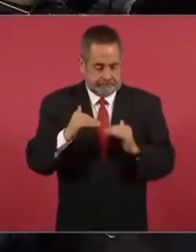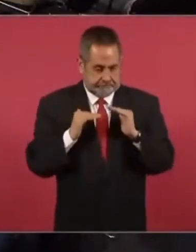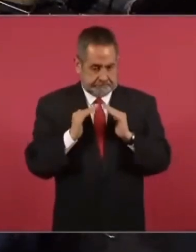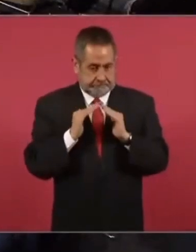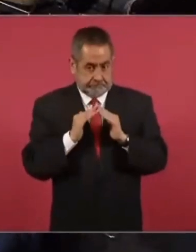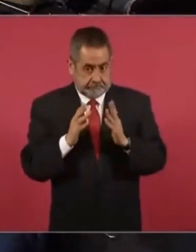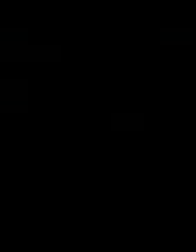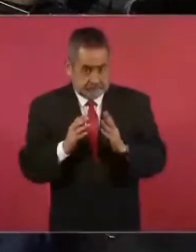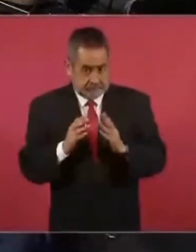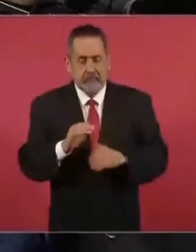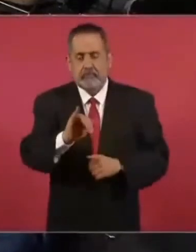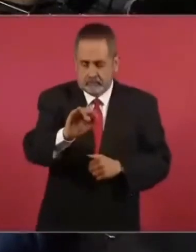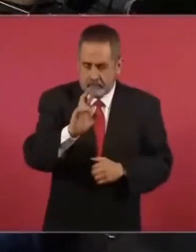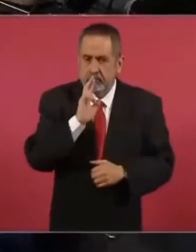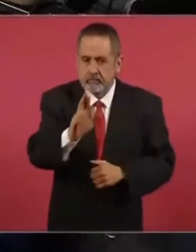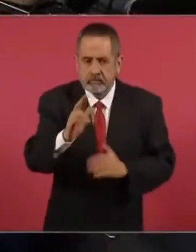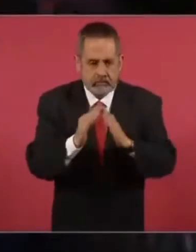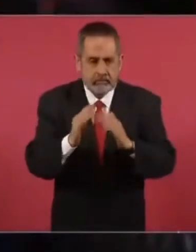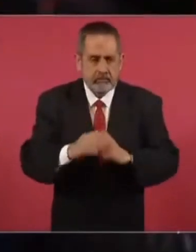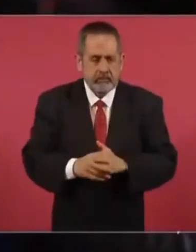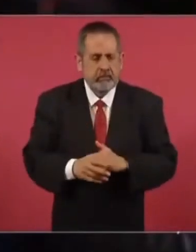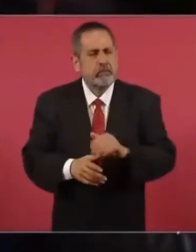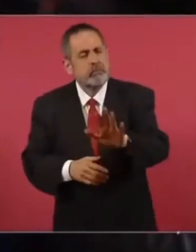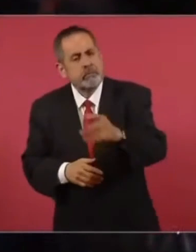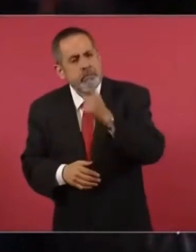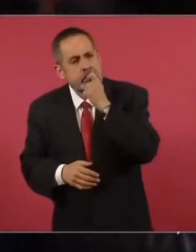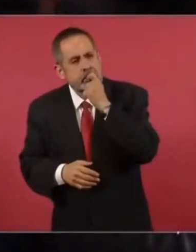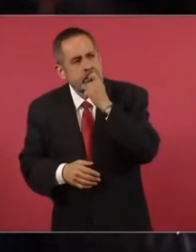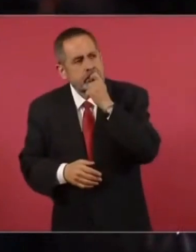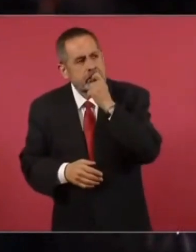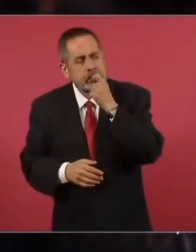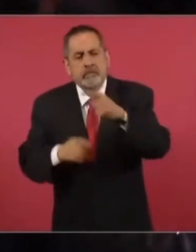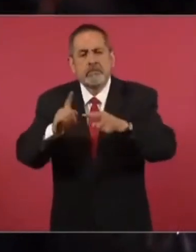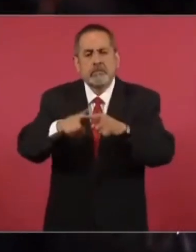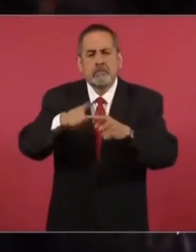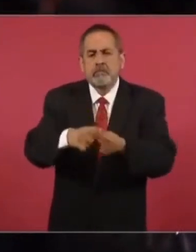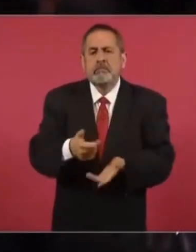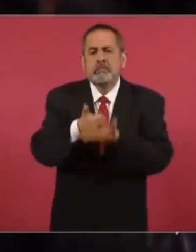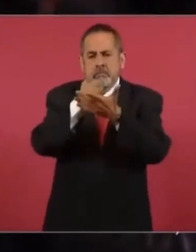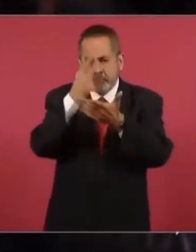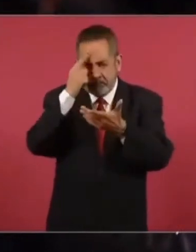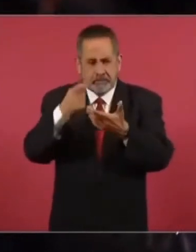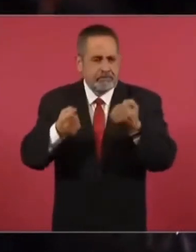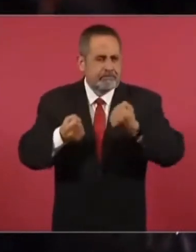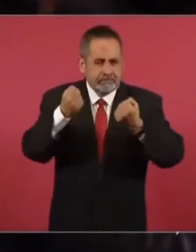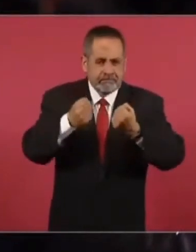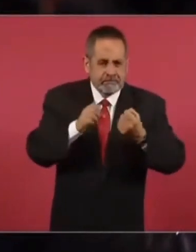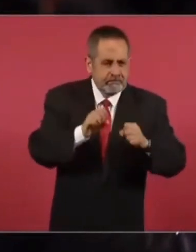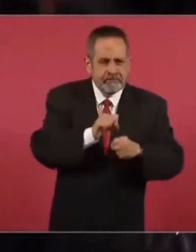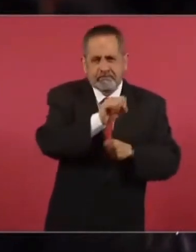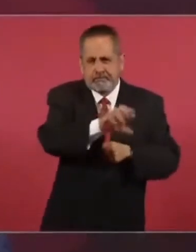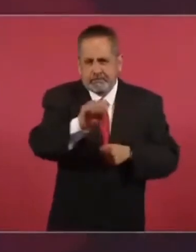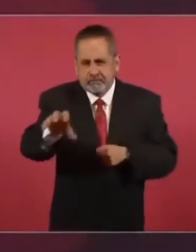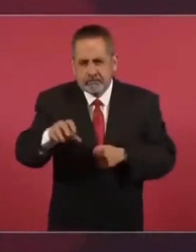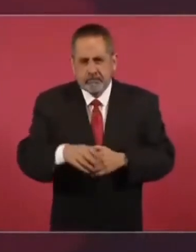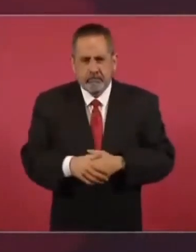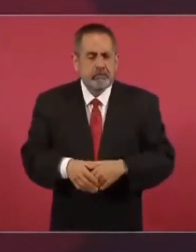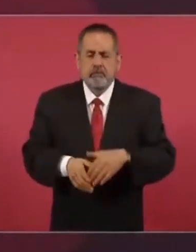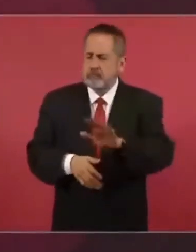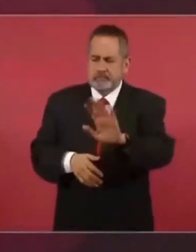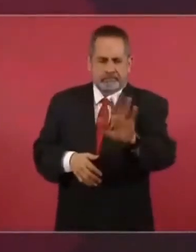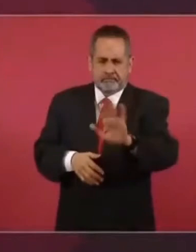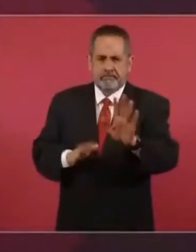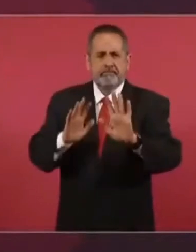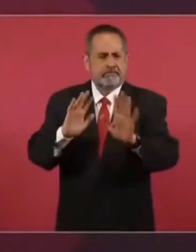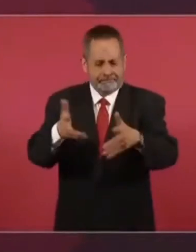Y en ese sentido, ¿entonces se va a contratar algún servicio de paquetería? Ya se tiene destinado. Tienen un sistema